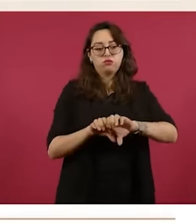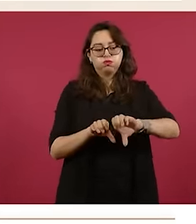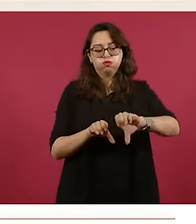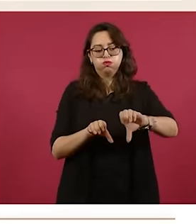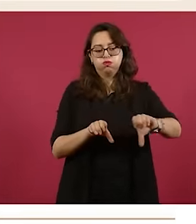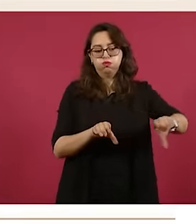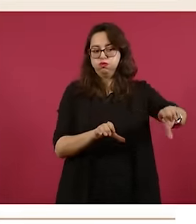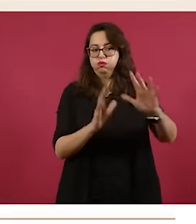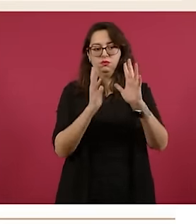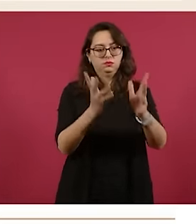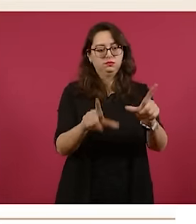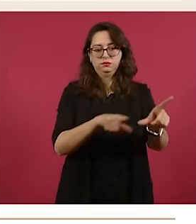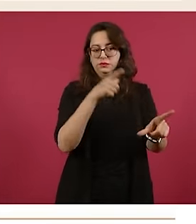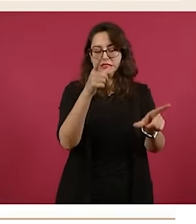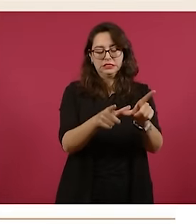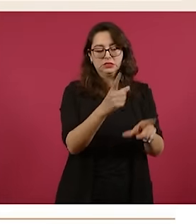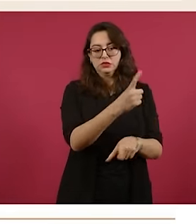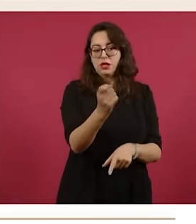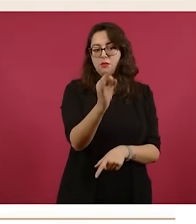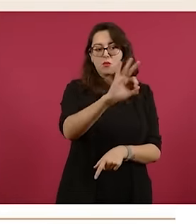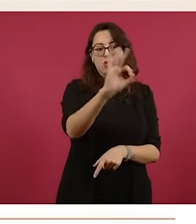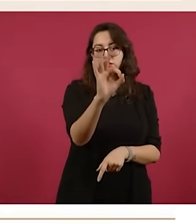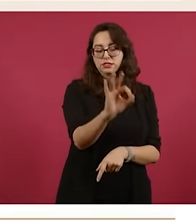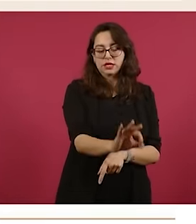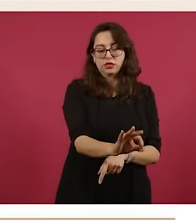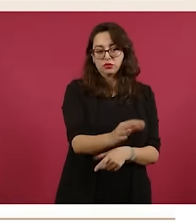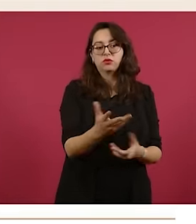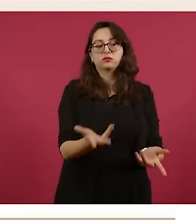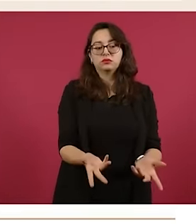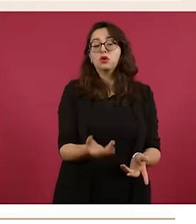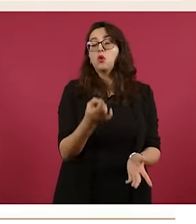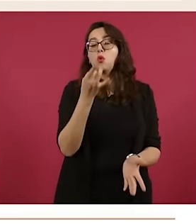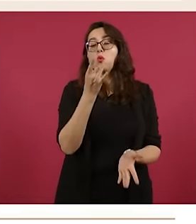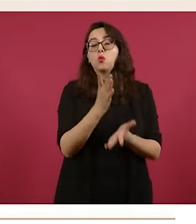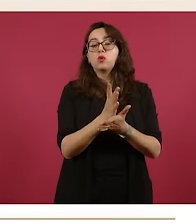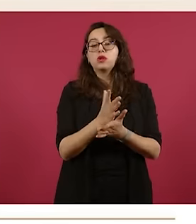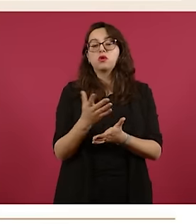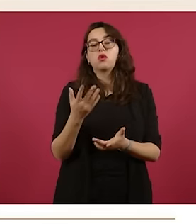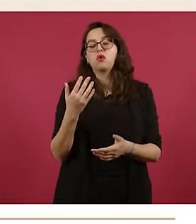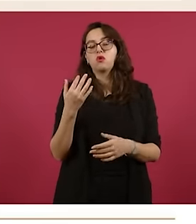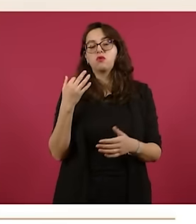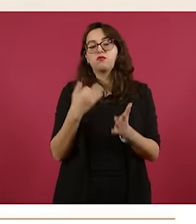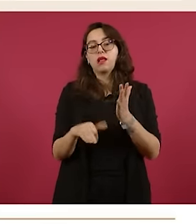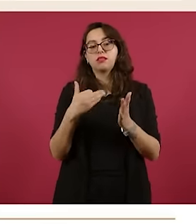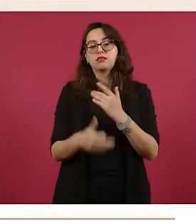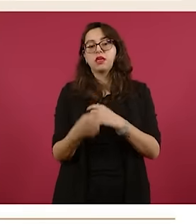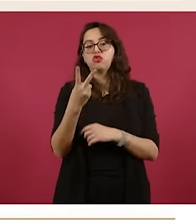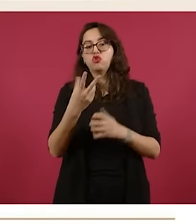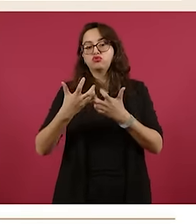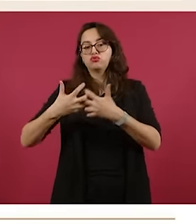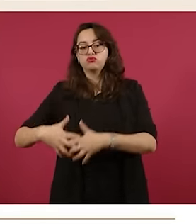acueducto está totalmente construido y está por terminarse la instalación de dos equipos de bombeo. El